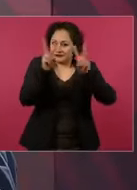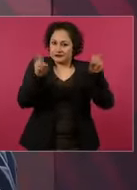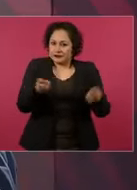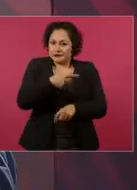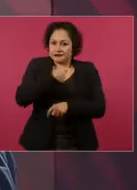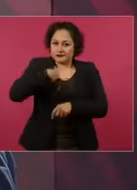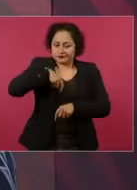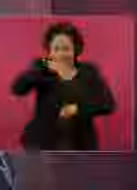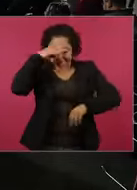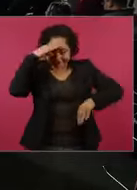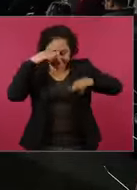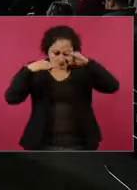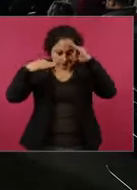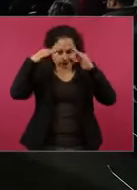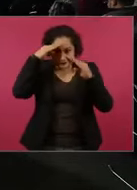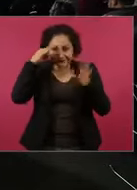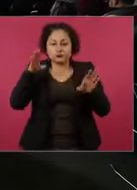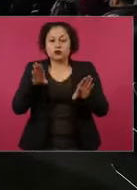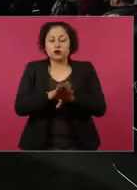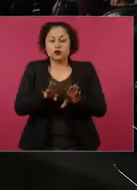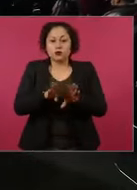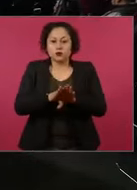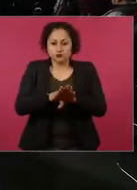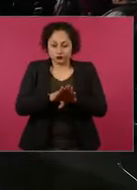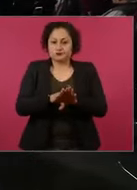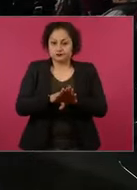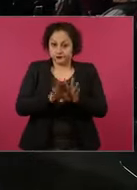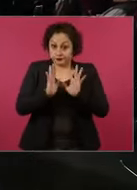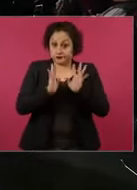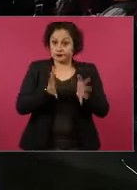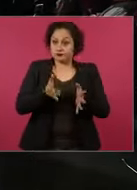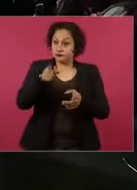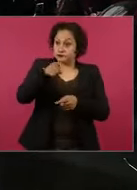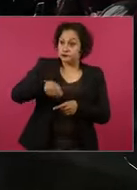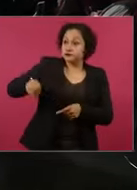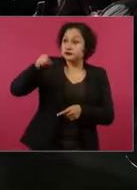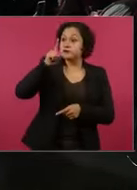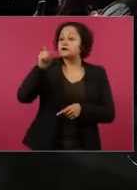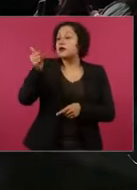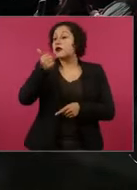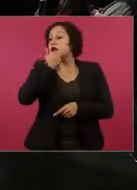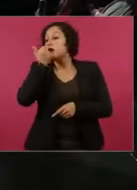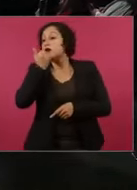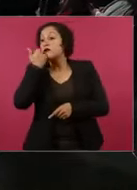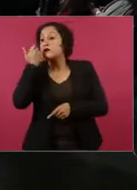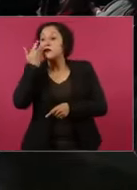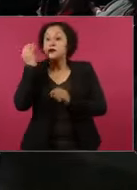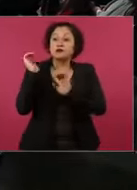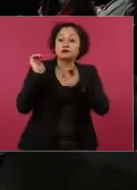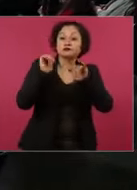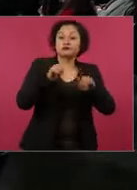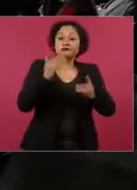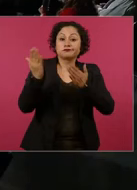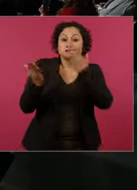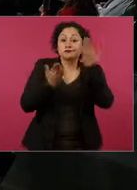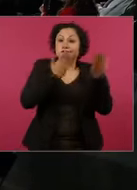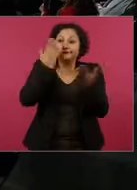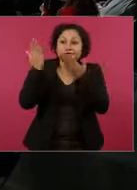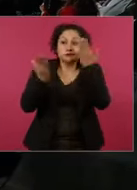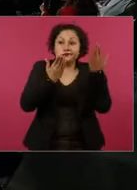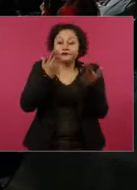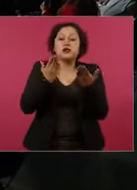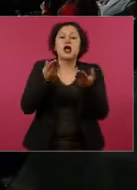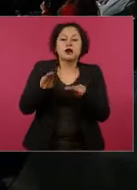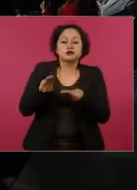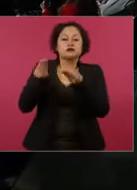hemos estado incrementando el número de becas para médicos. Desde luego vamos a